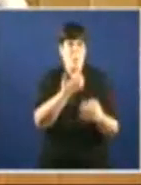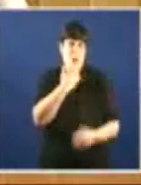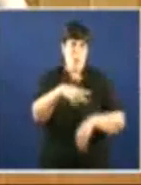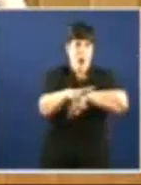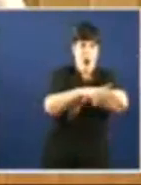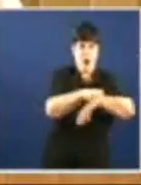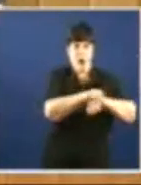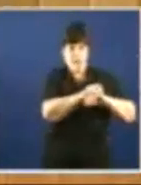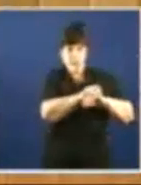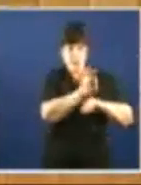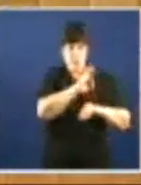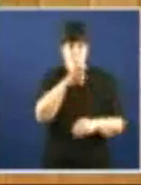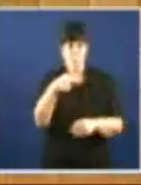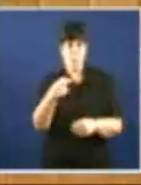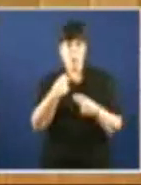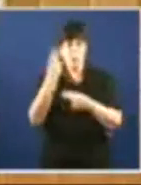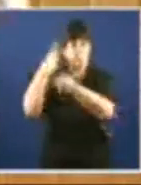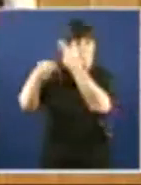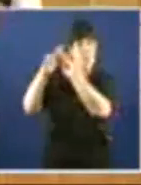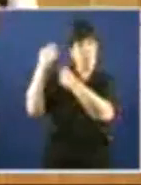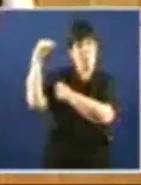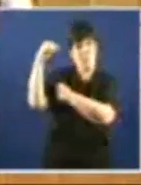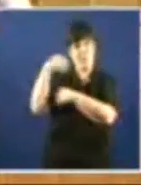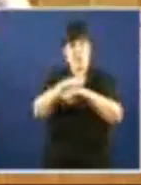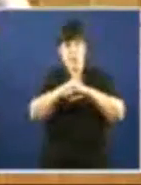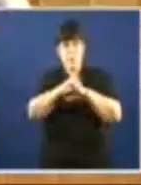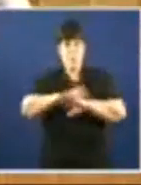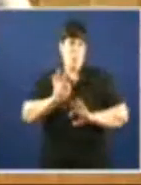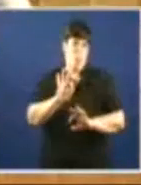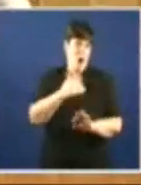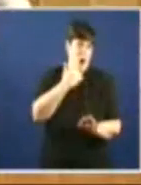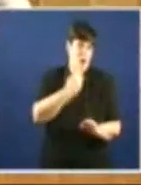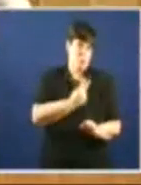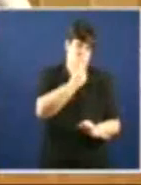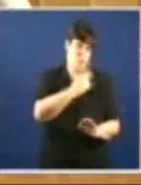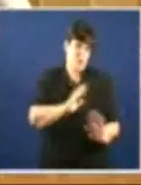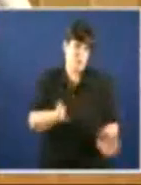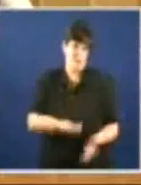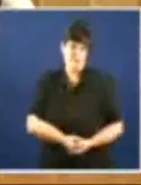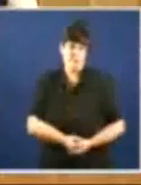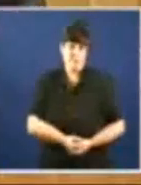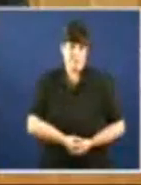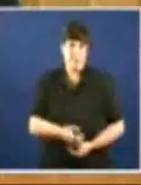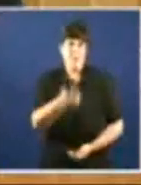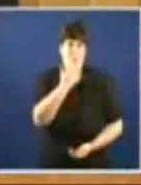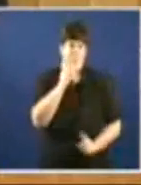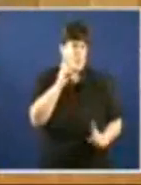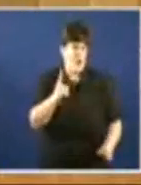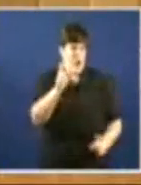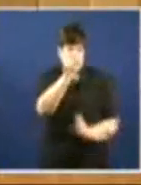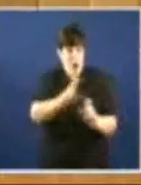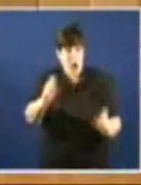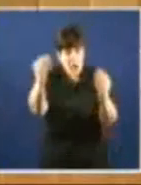do presidente De diputación Onde a xente Que se forma E traballa honradamente Son